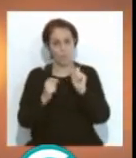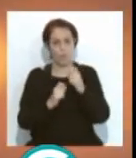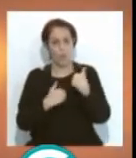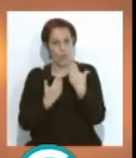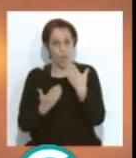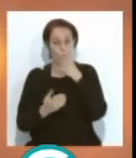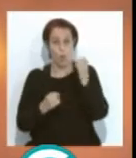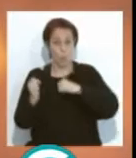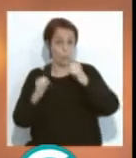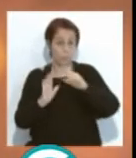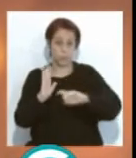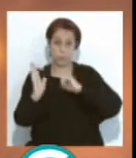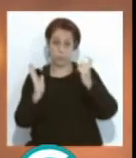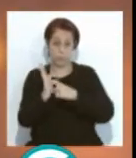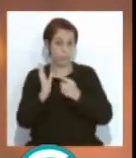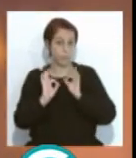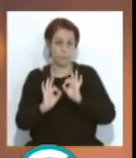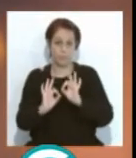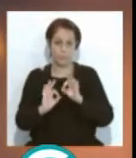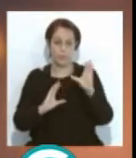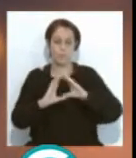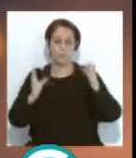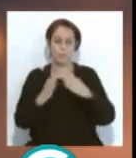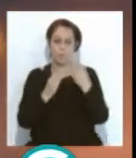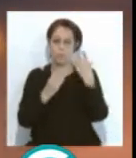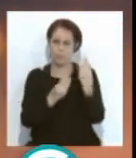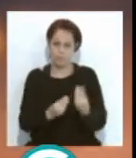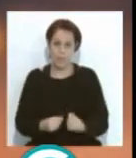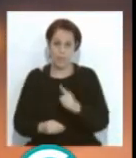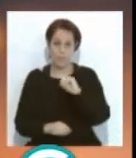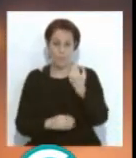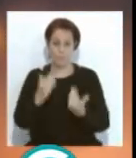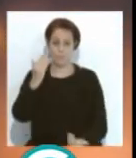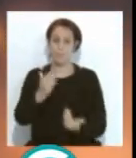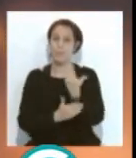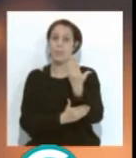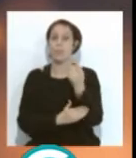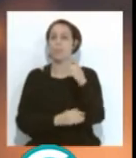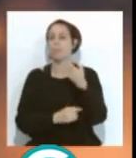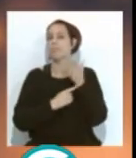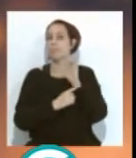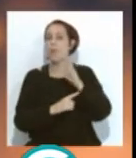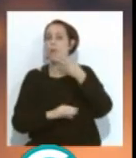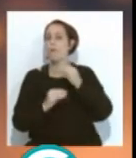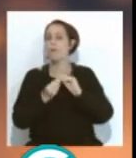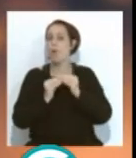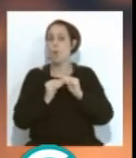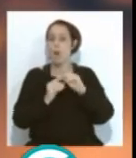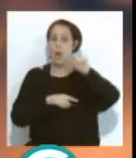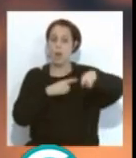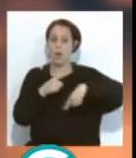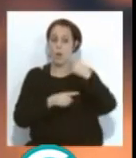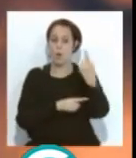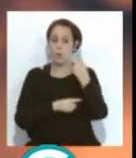el concurso es completo. Y de hecho hay muchas agrupaciones. El primer día como que se van a mostrar de una manera y y después a lo mejor se